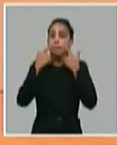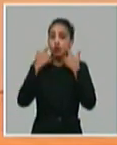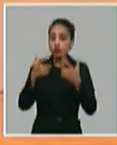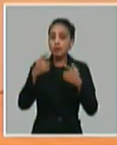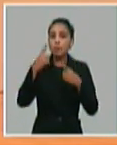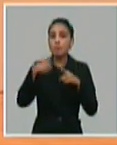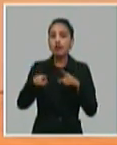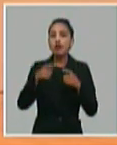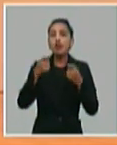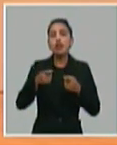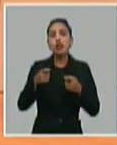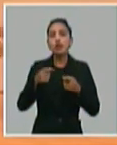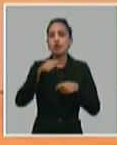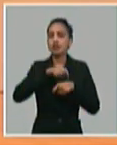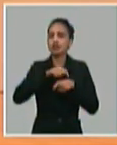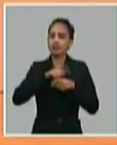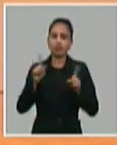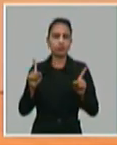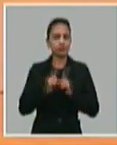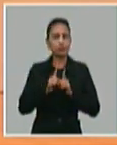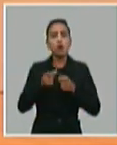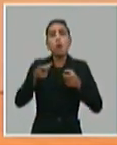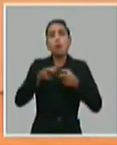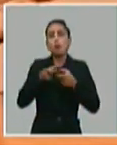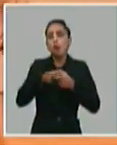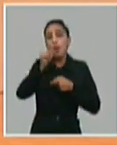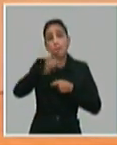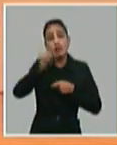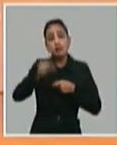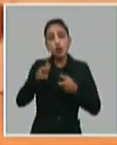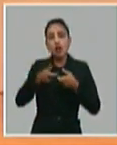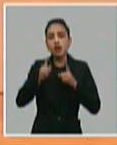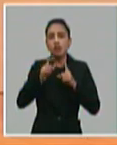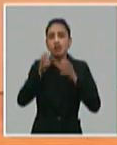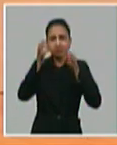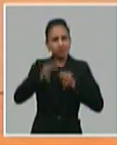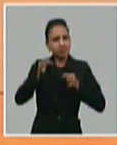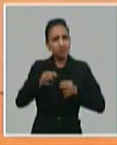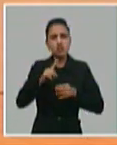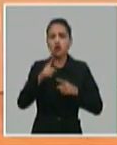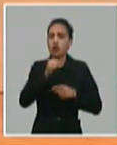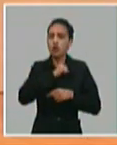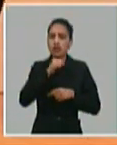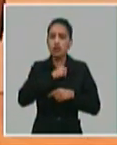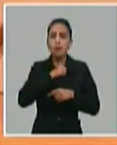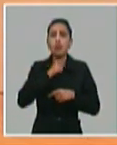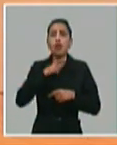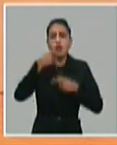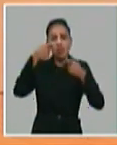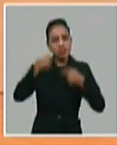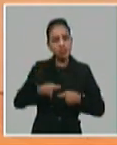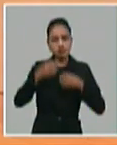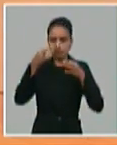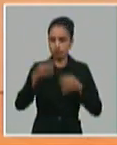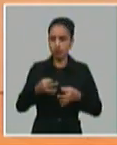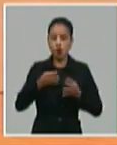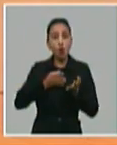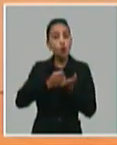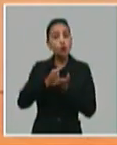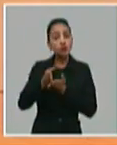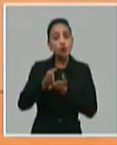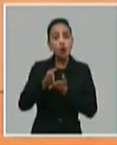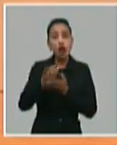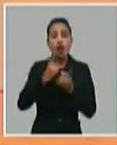pero que sea el mínimo imprescindible de personas, que las reuniones sean precisas solo para tomar las decisiones o el seguimiento